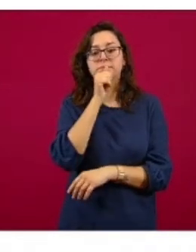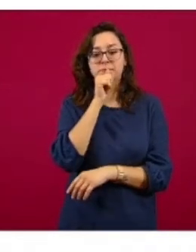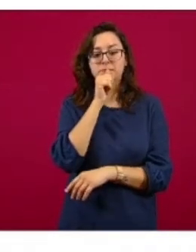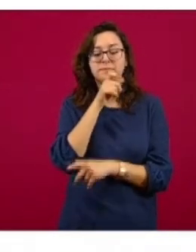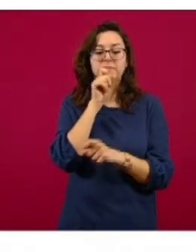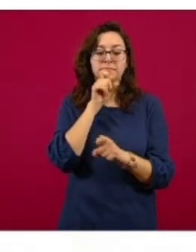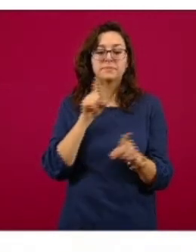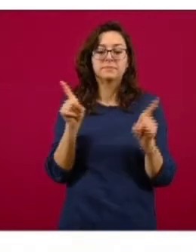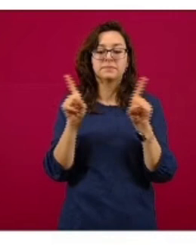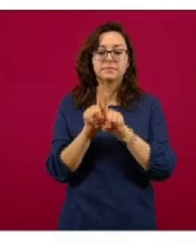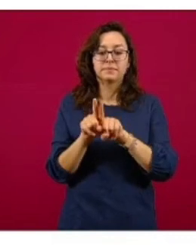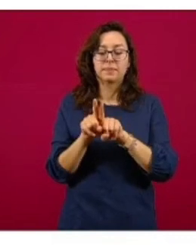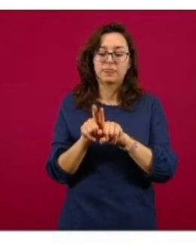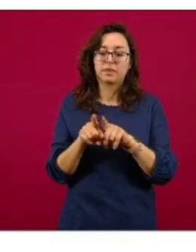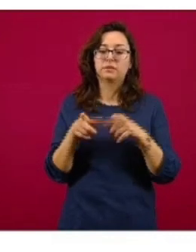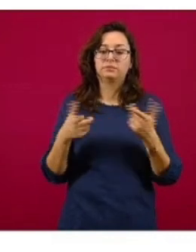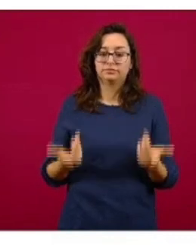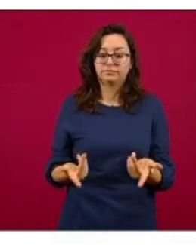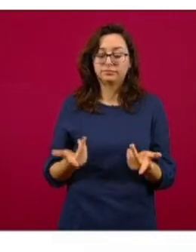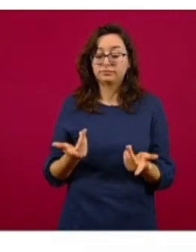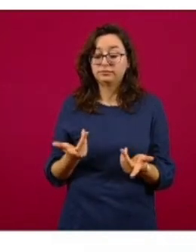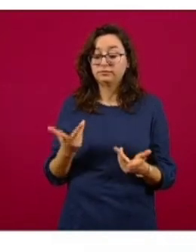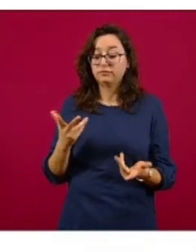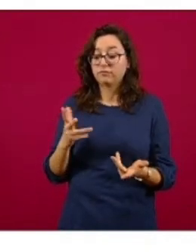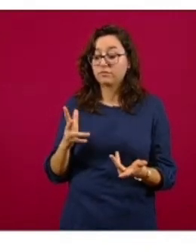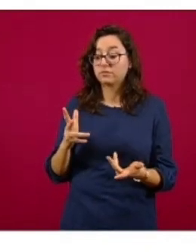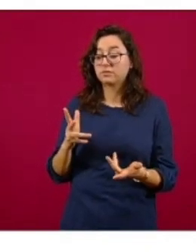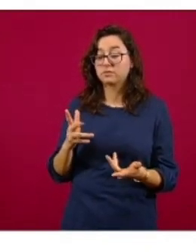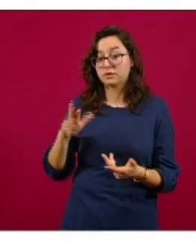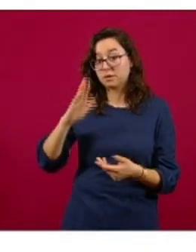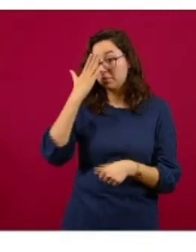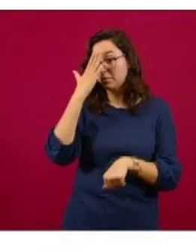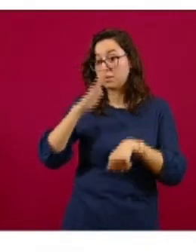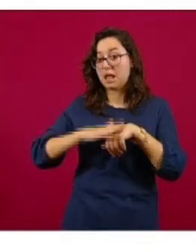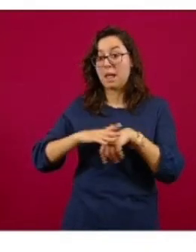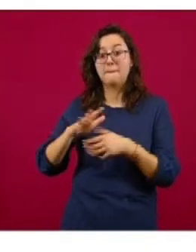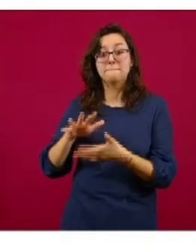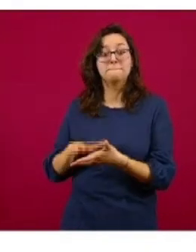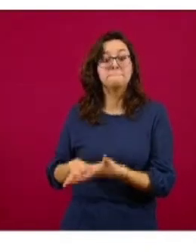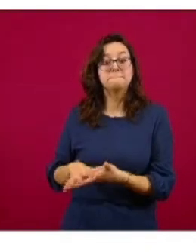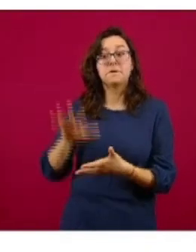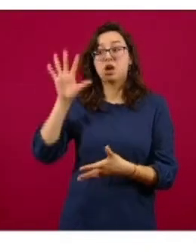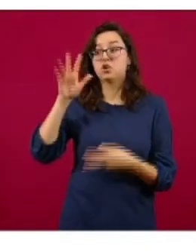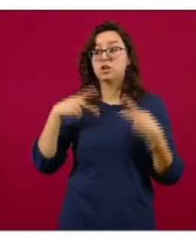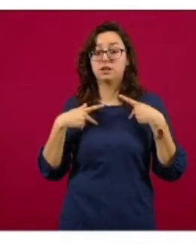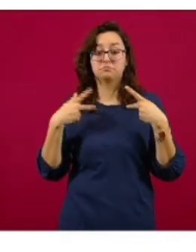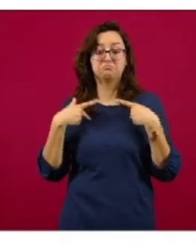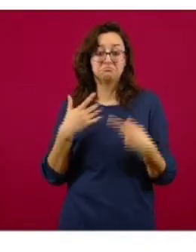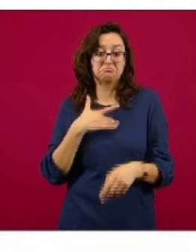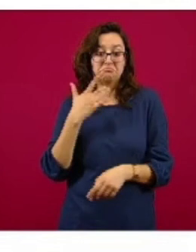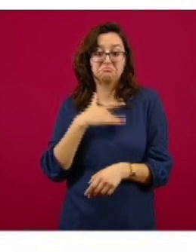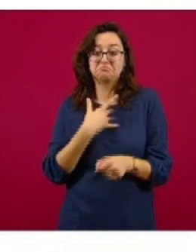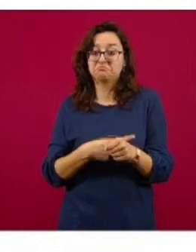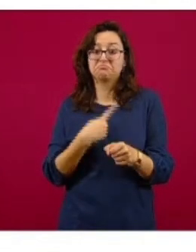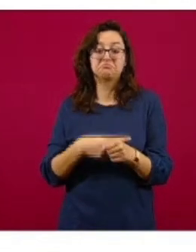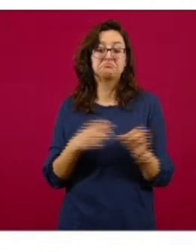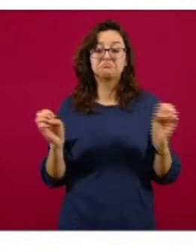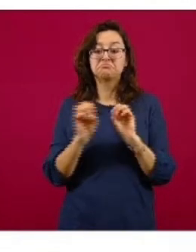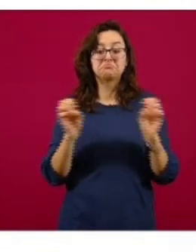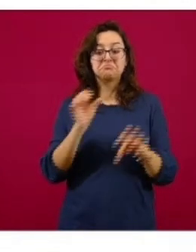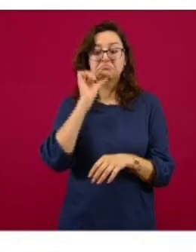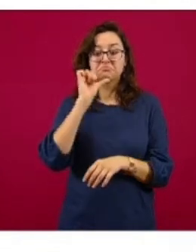infección es asintomática en un porcentaje altísimo de la población. De modo que una